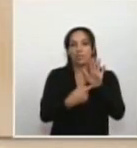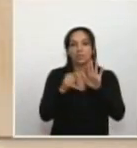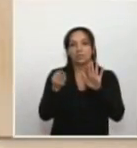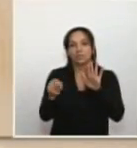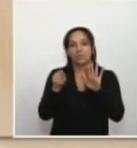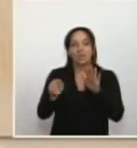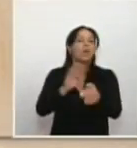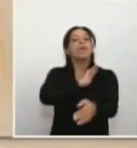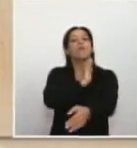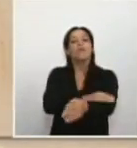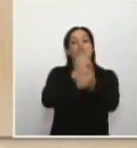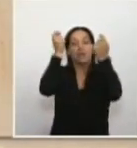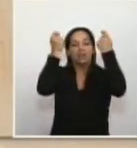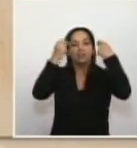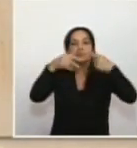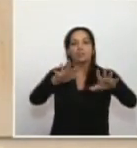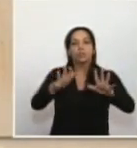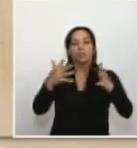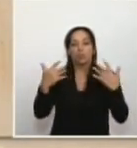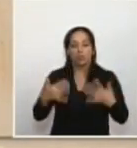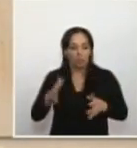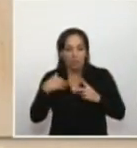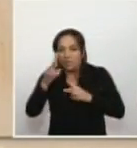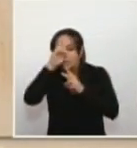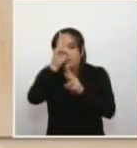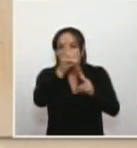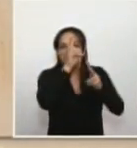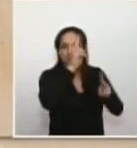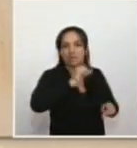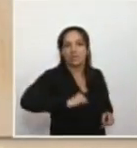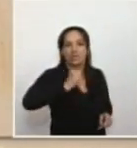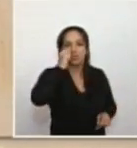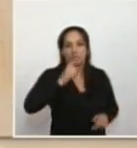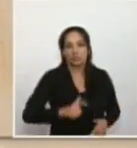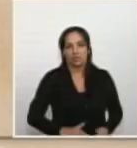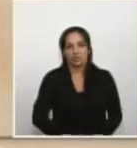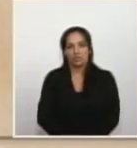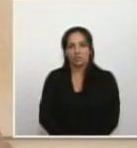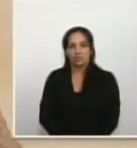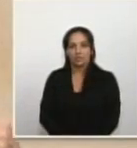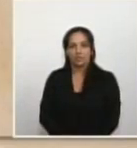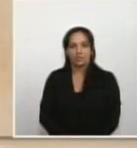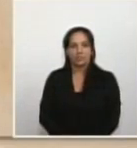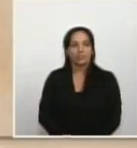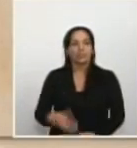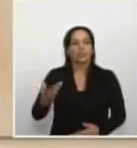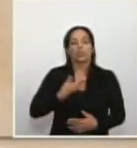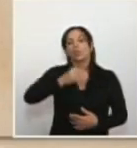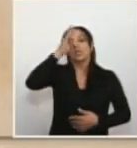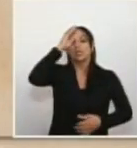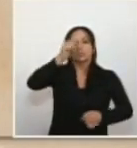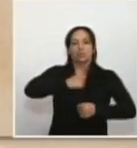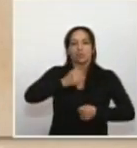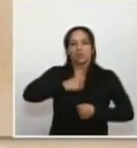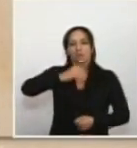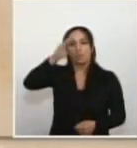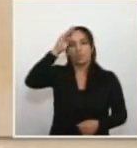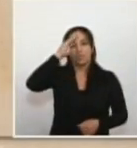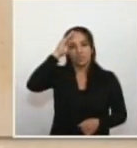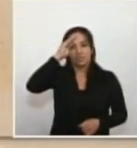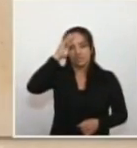fuerza pública que respeta los derechos humanos. Nuestros soldados y policías